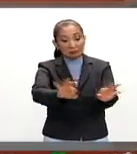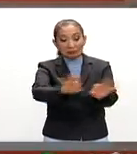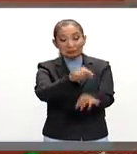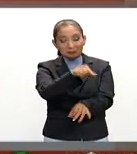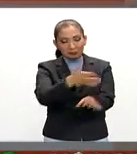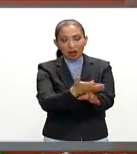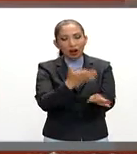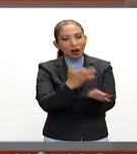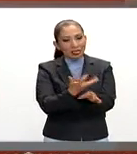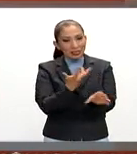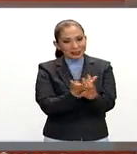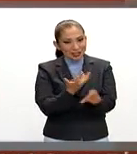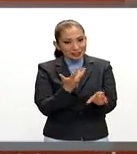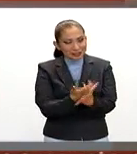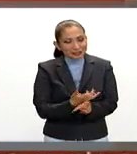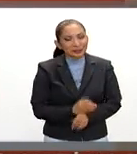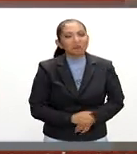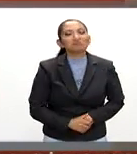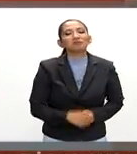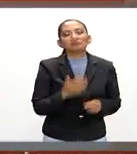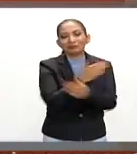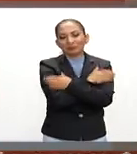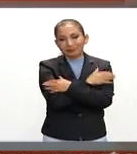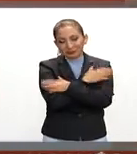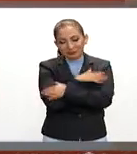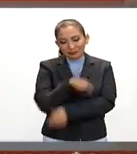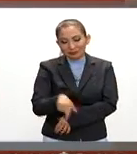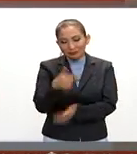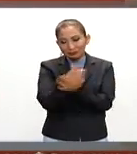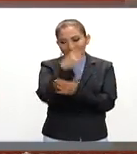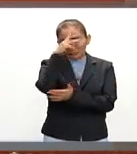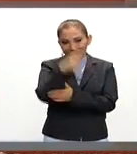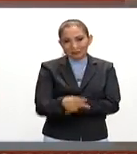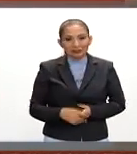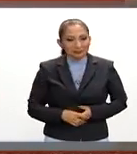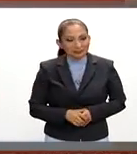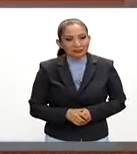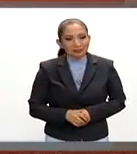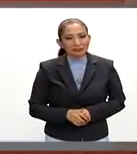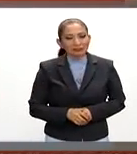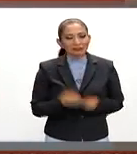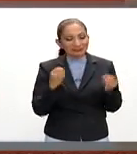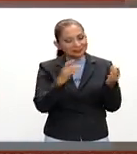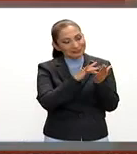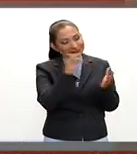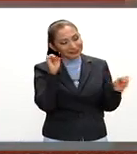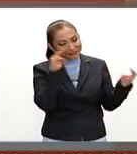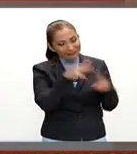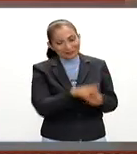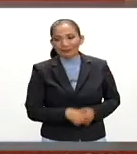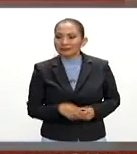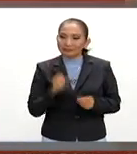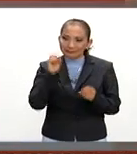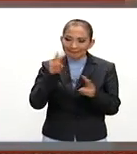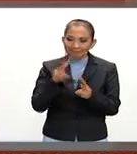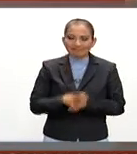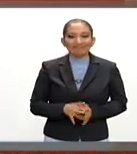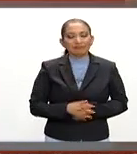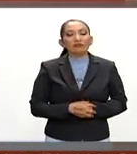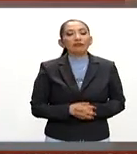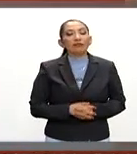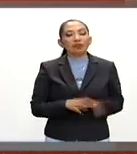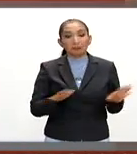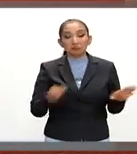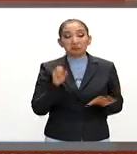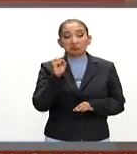que se está viviendo en los Estados Unidos. Un abrazo desde la Ciudad de México, Pepe. Muchas gracias, hasta luego. Hasta luego, Pepe. Y pues